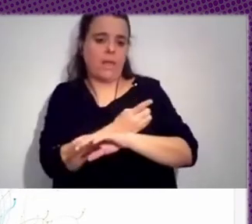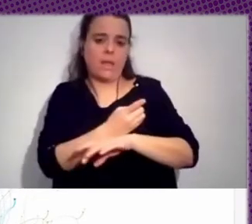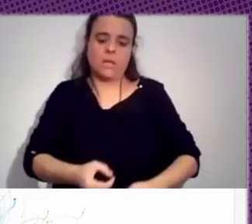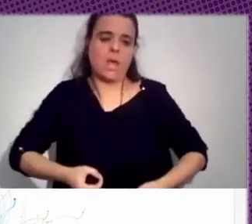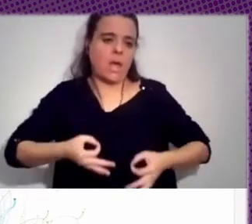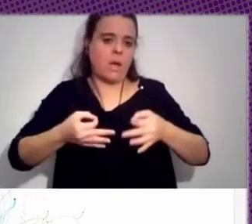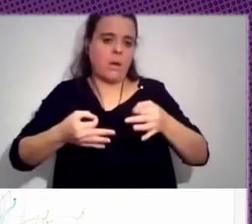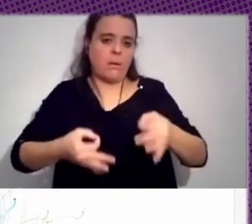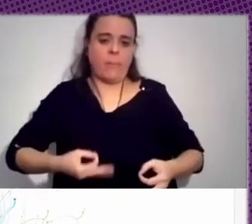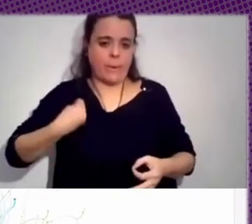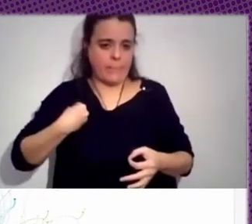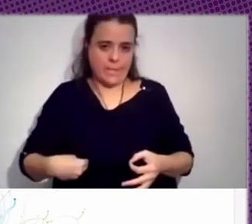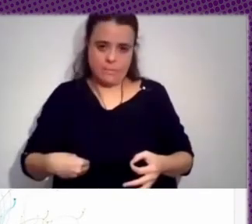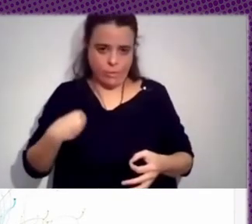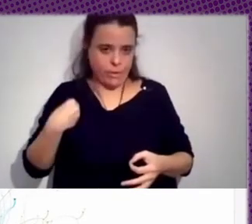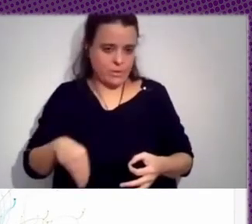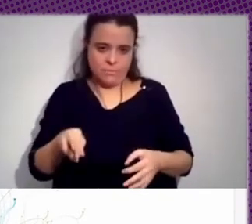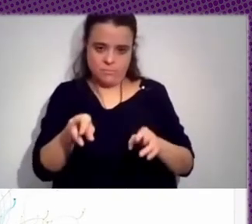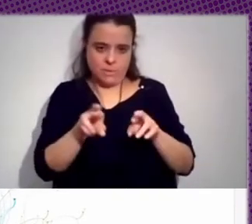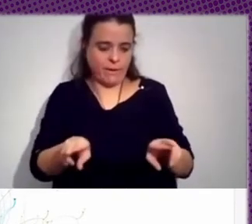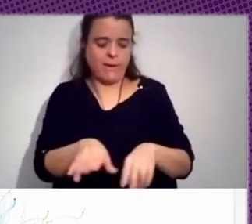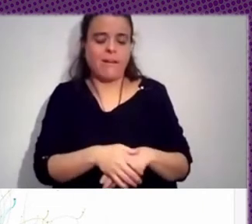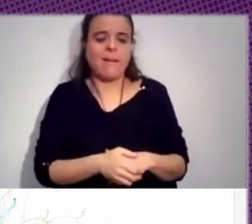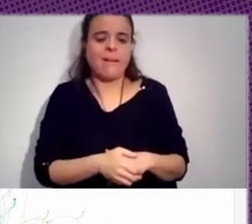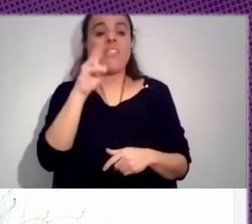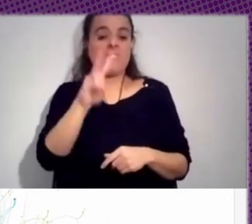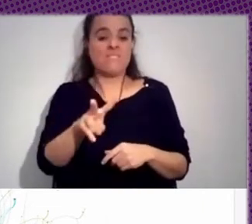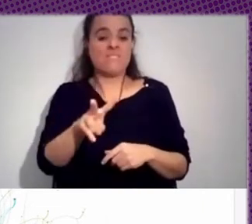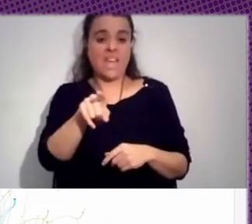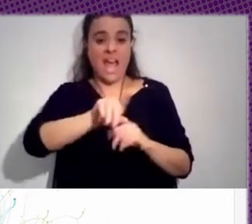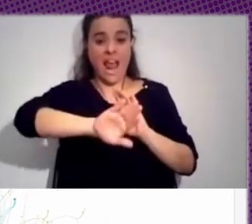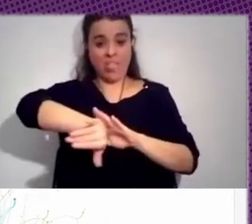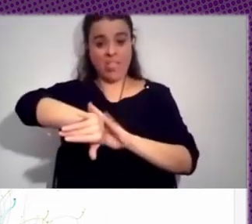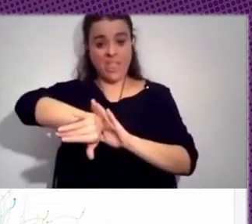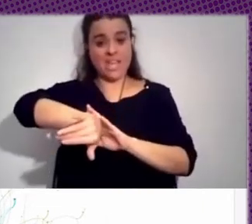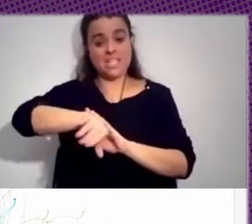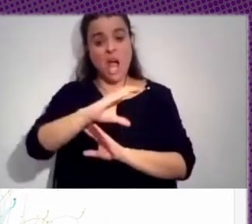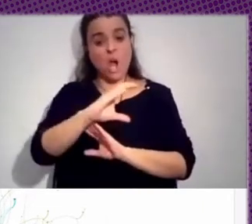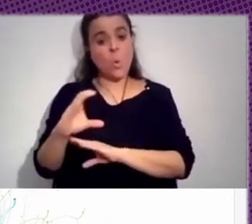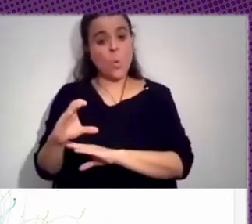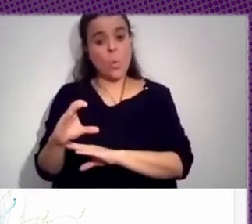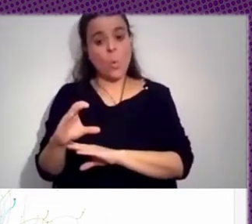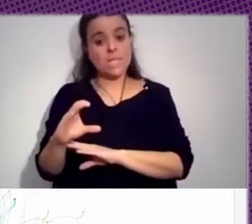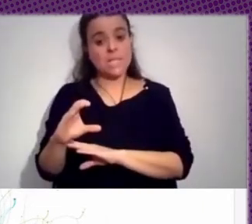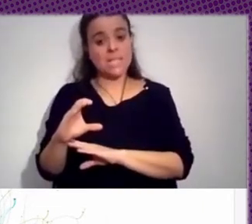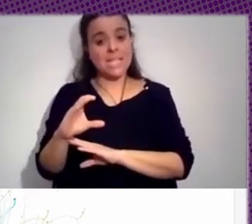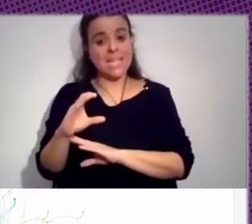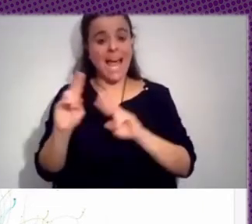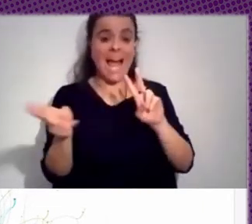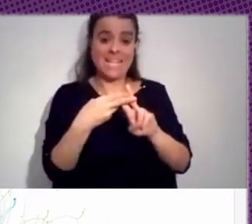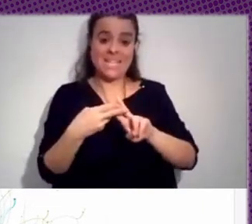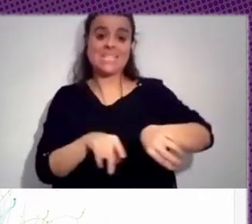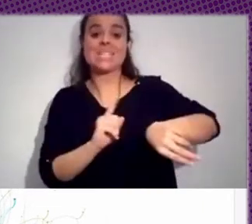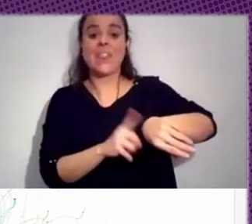análisis que siempre son los mismos y en este caso se ve a la derecha las cuentas que lanzaron el hashtag y a la izquierda las